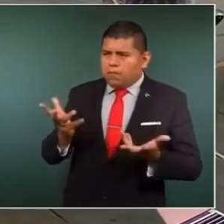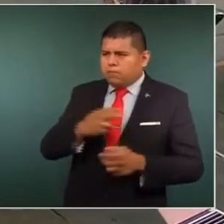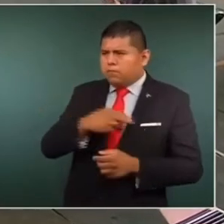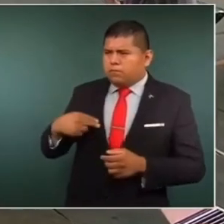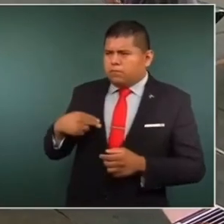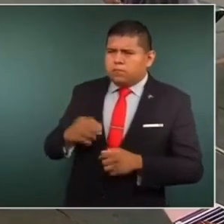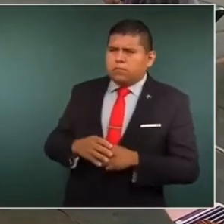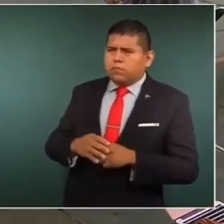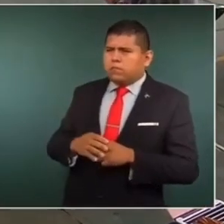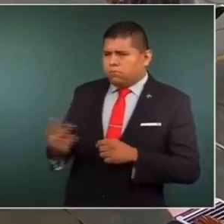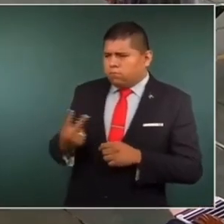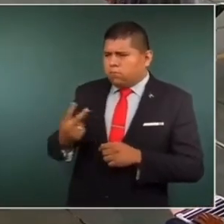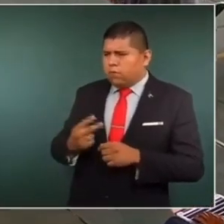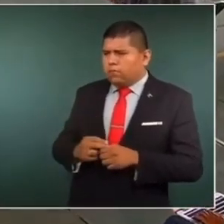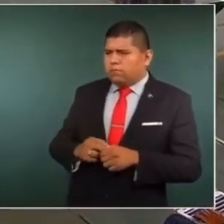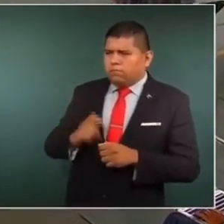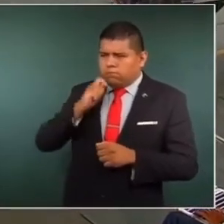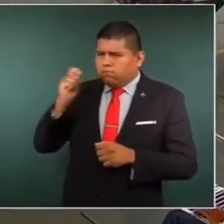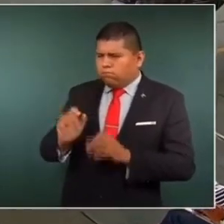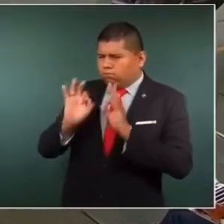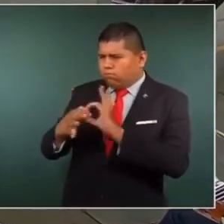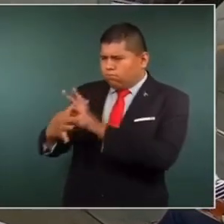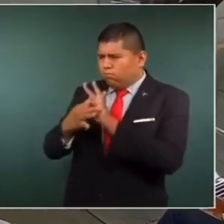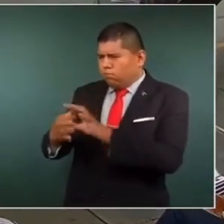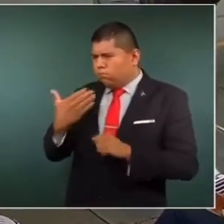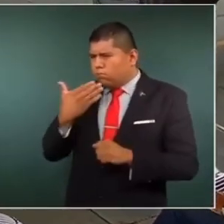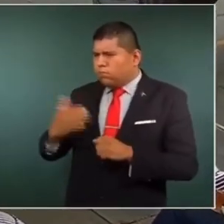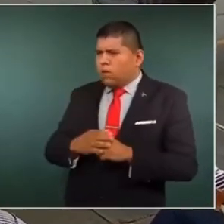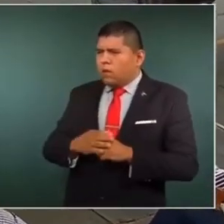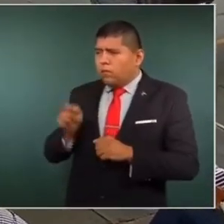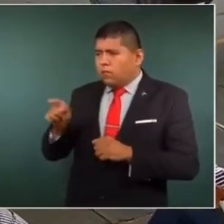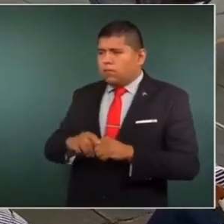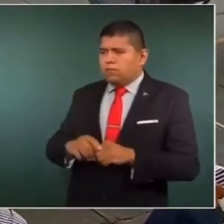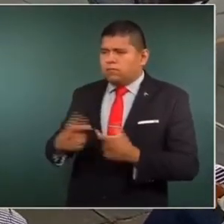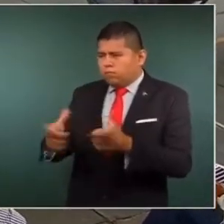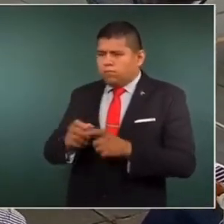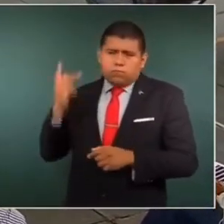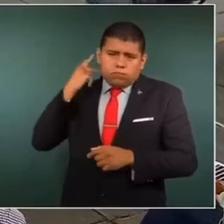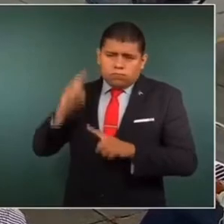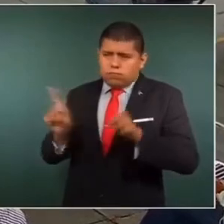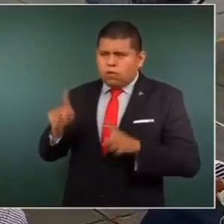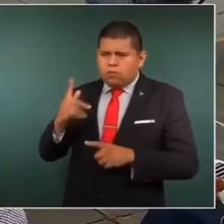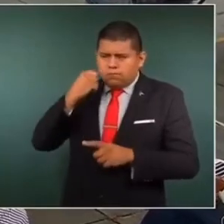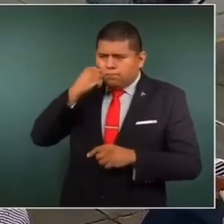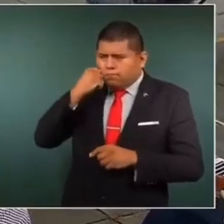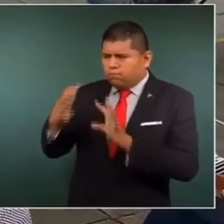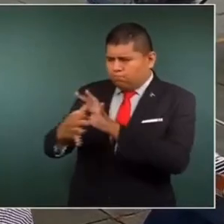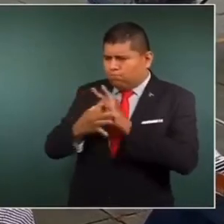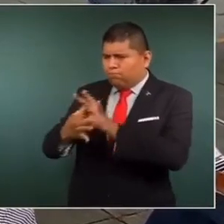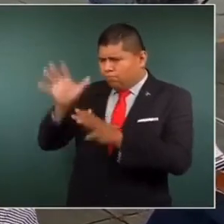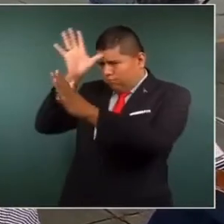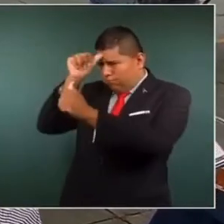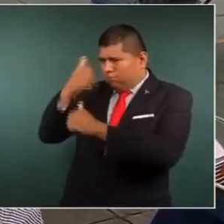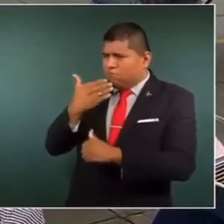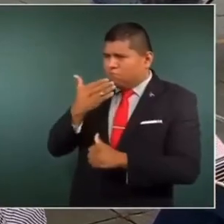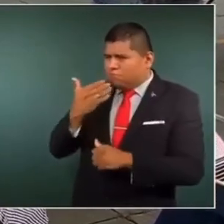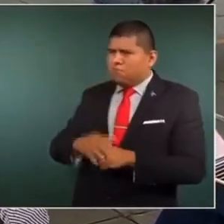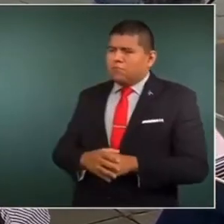una excelente relación. Independientemente de la cuestión política, trabajamos juntos.